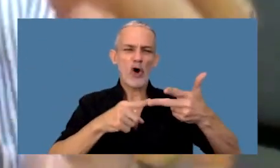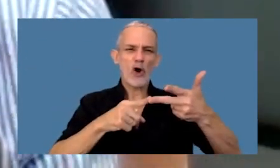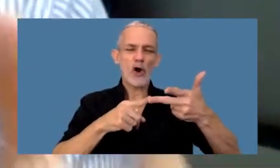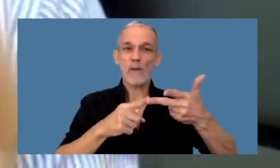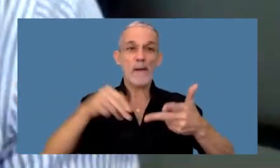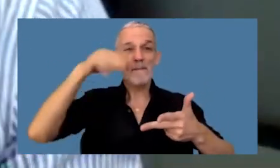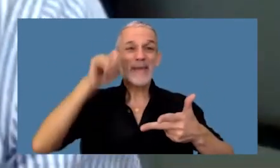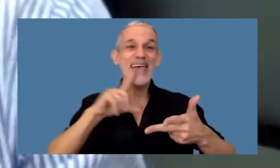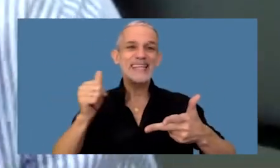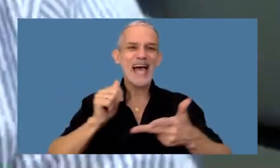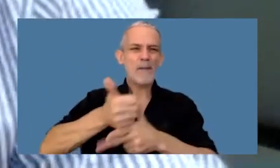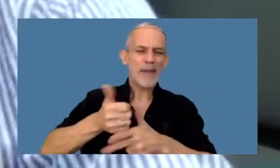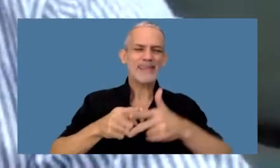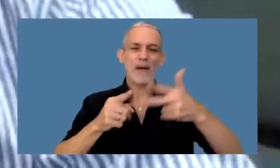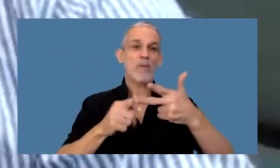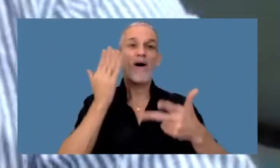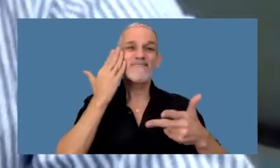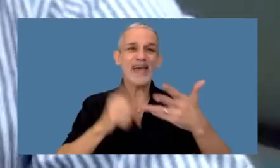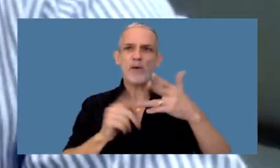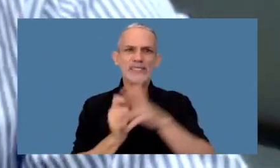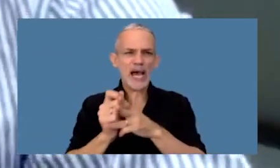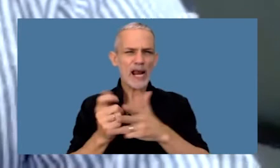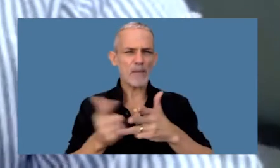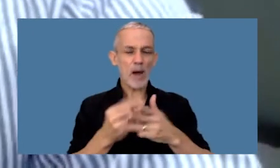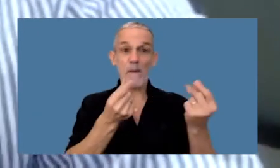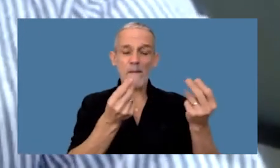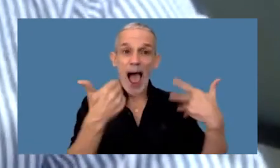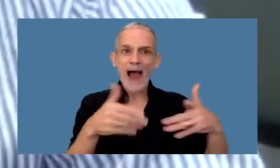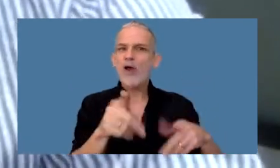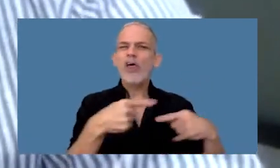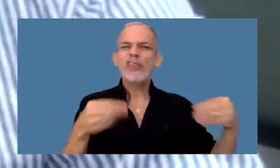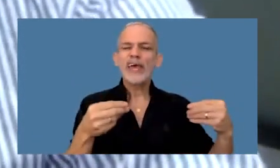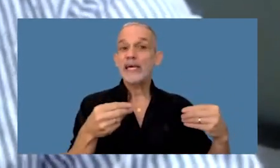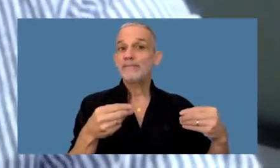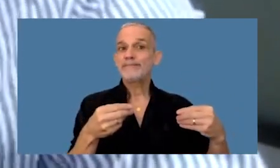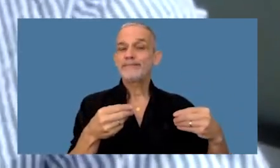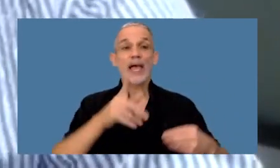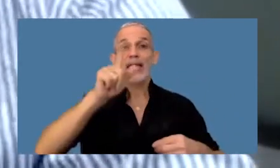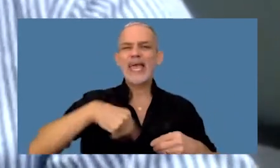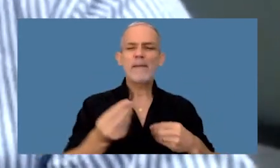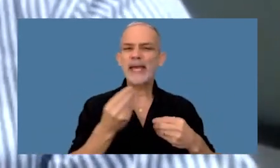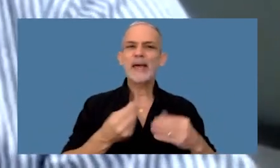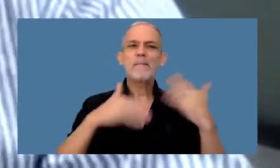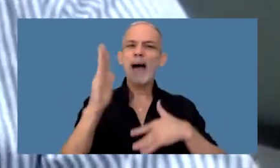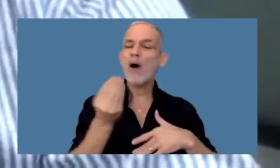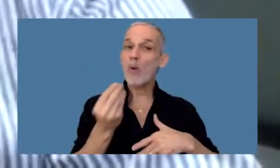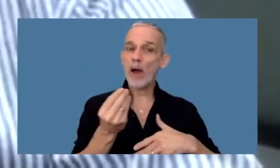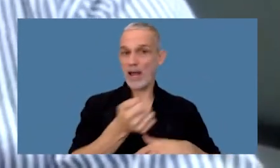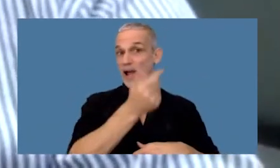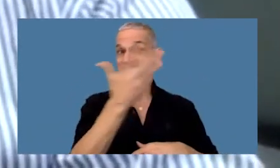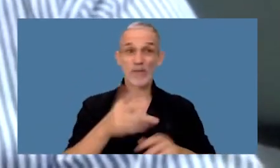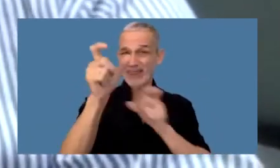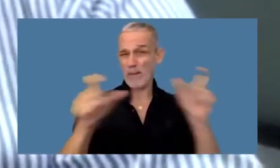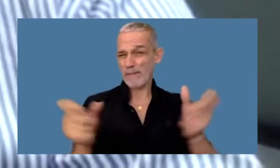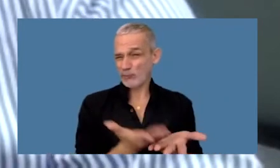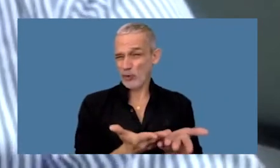Meta Whatsapp Facebook Instagram el valor de la acción de esas compañías en que se funda relevantemente cantidad de usuarios